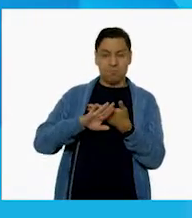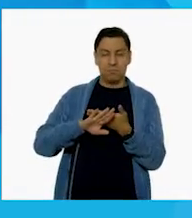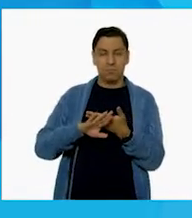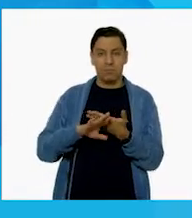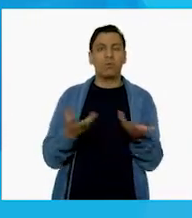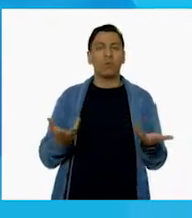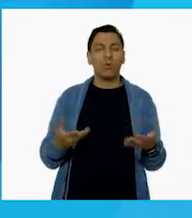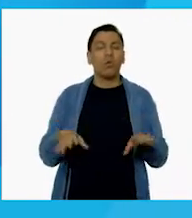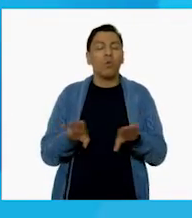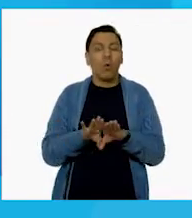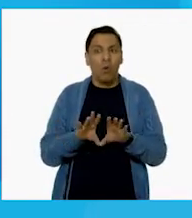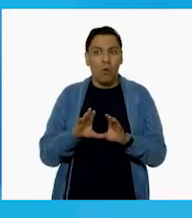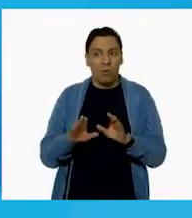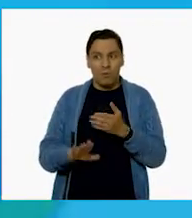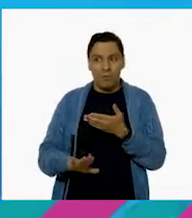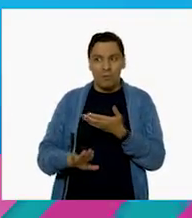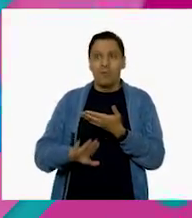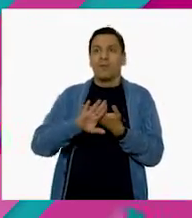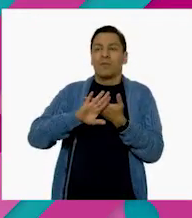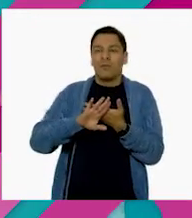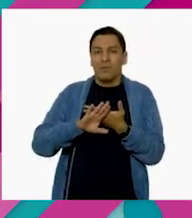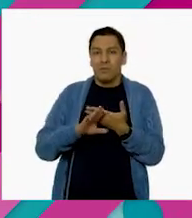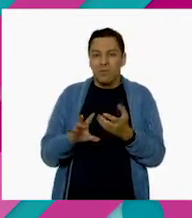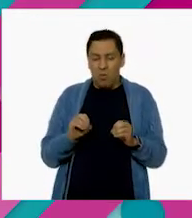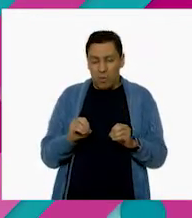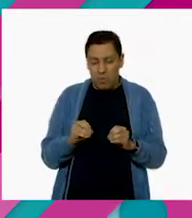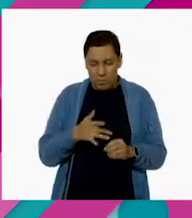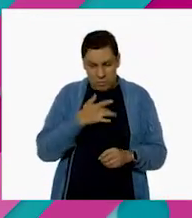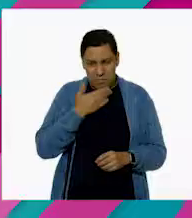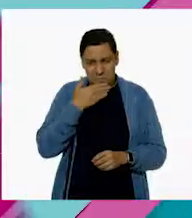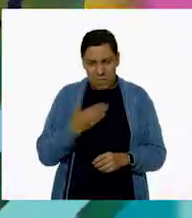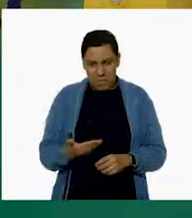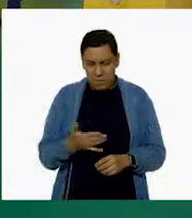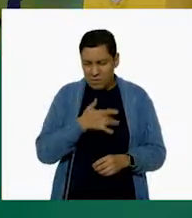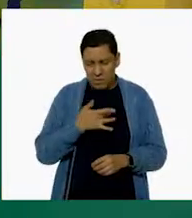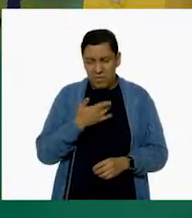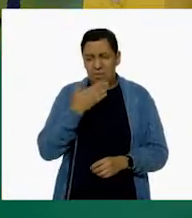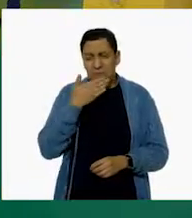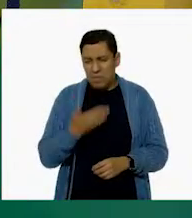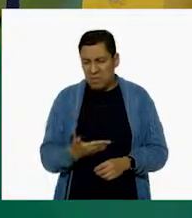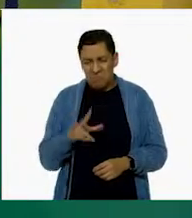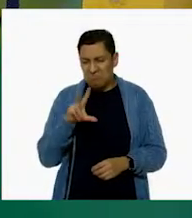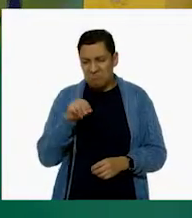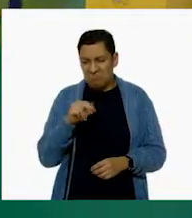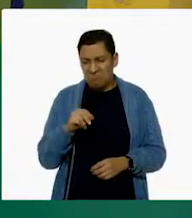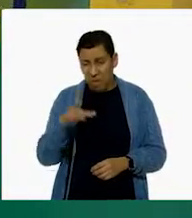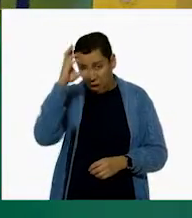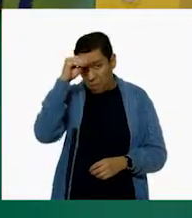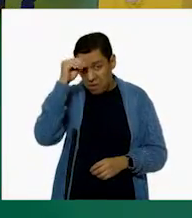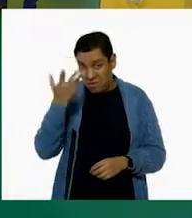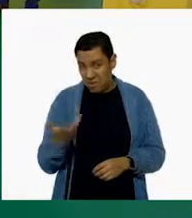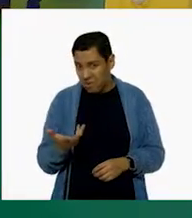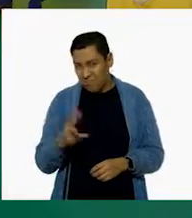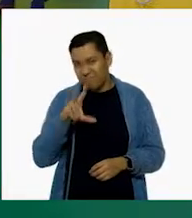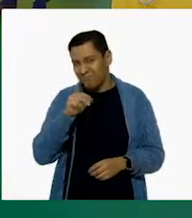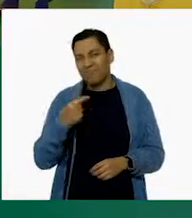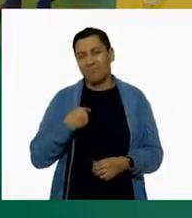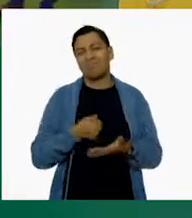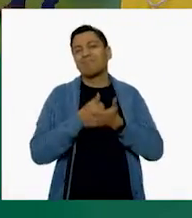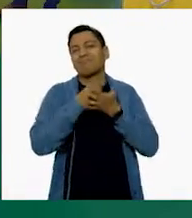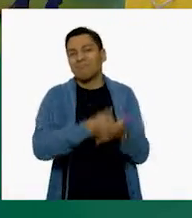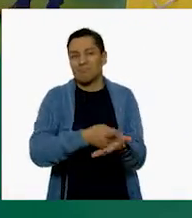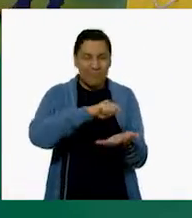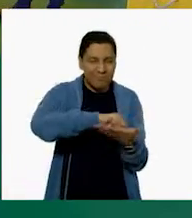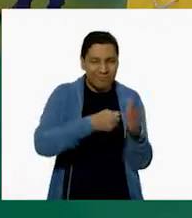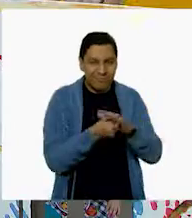en la escuela. Entonces, si el niño no se siente bien, pues no va a aprender del todo. ¡Claro! Tienes mucha